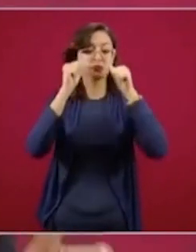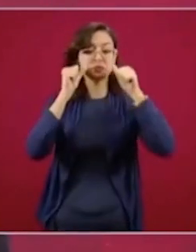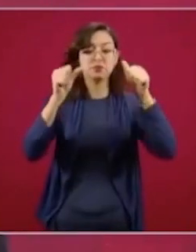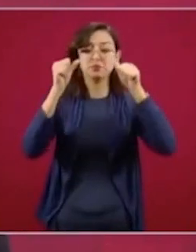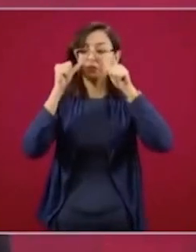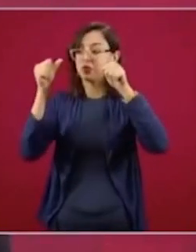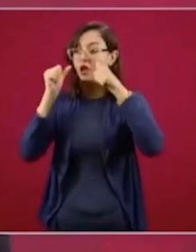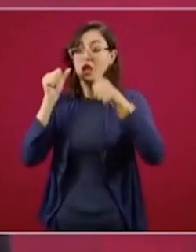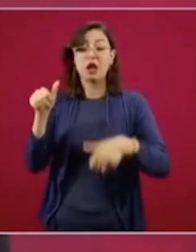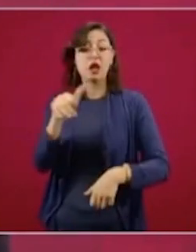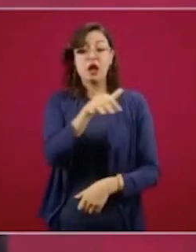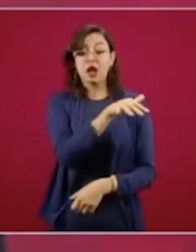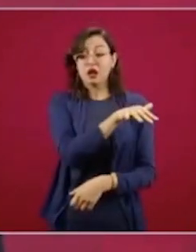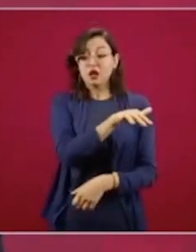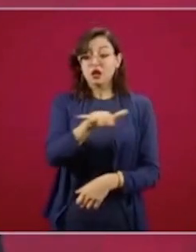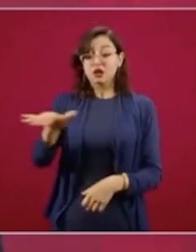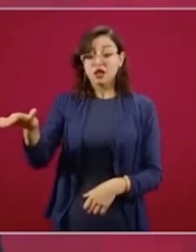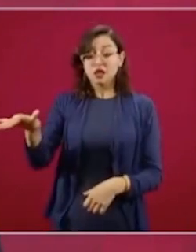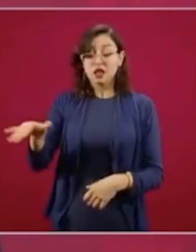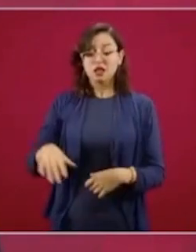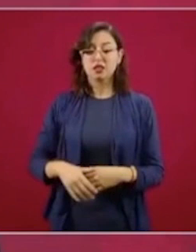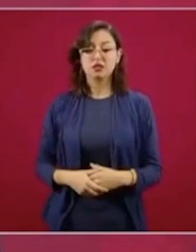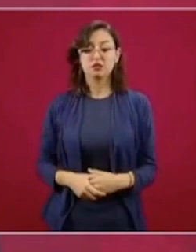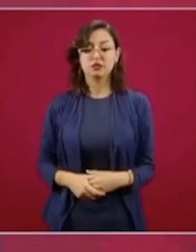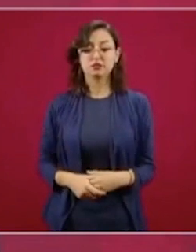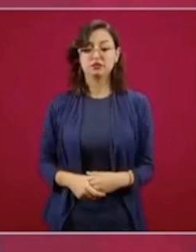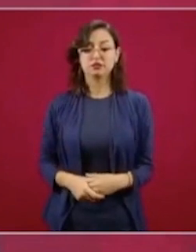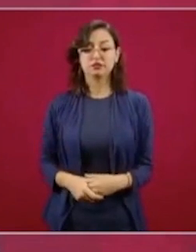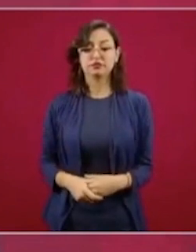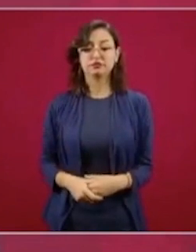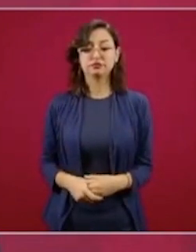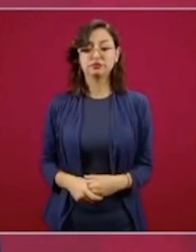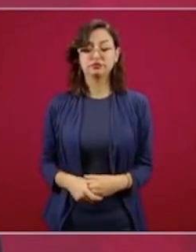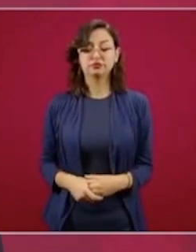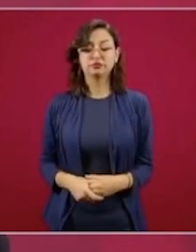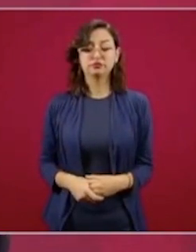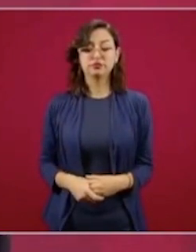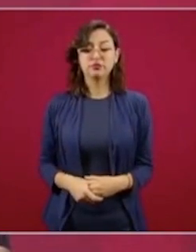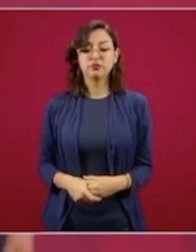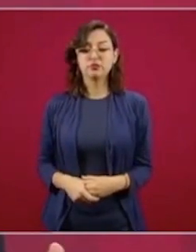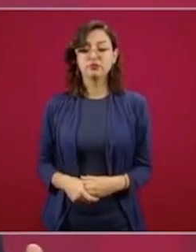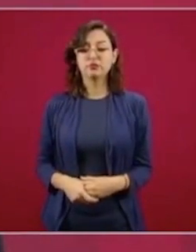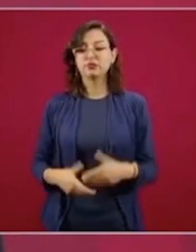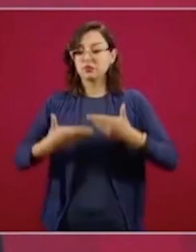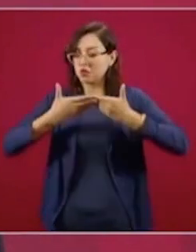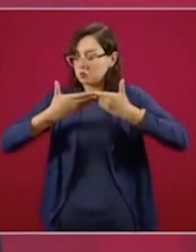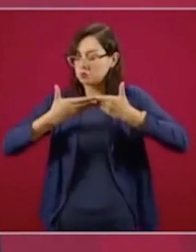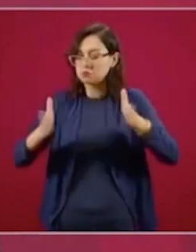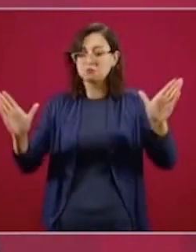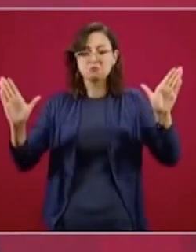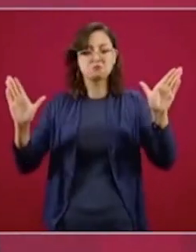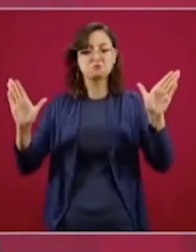población en general, a la población abierta